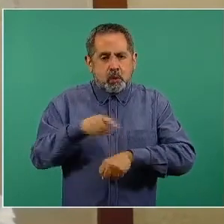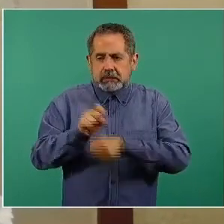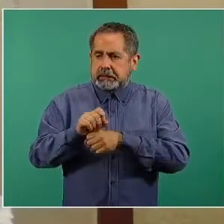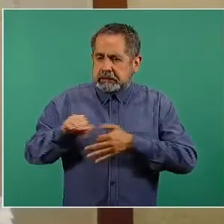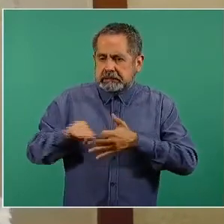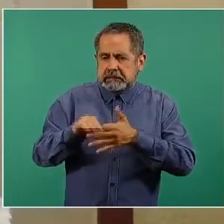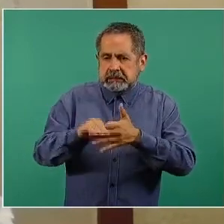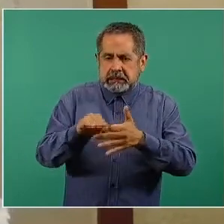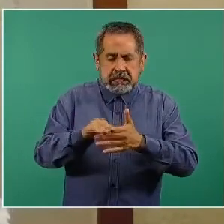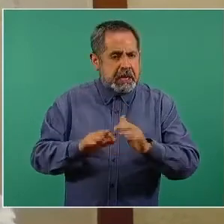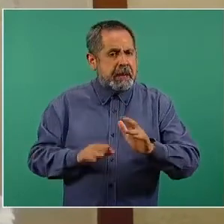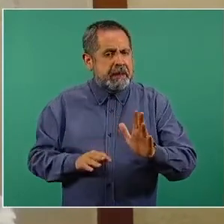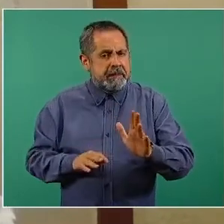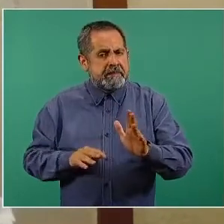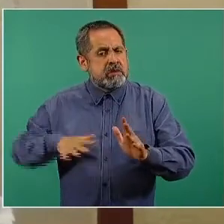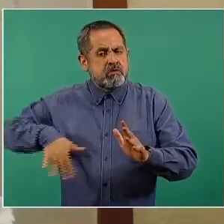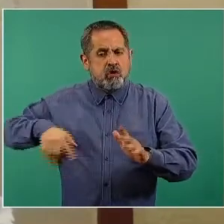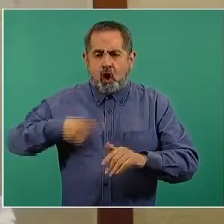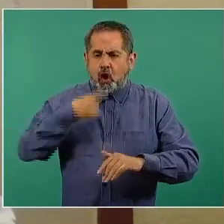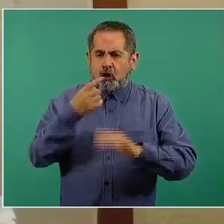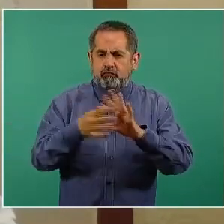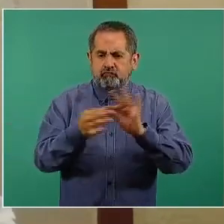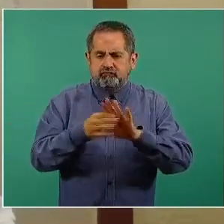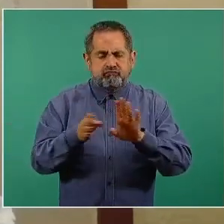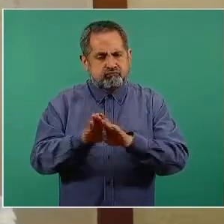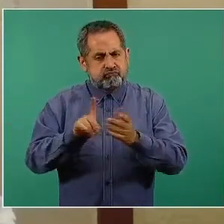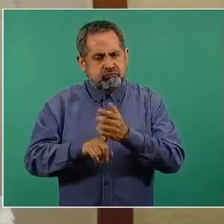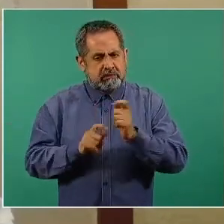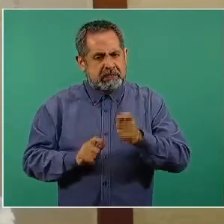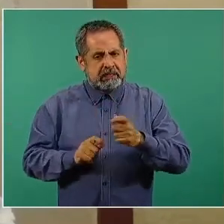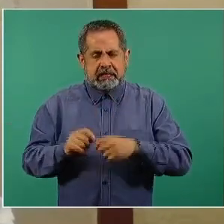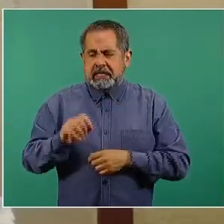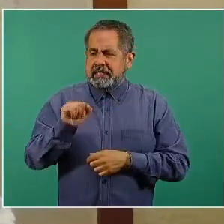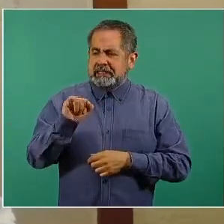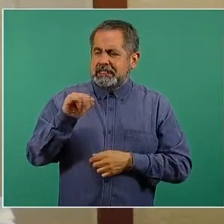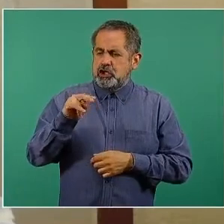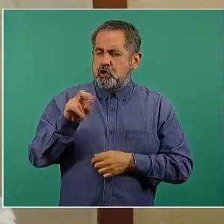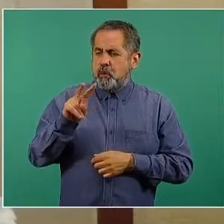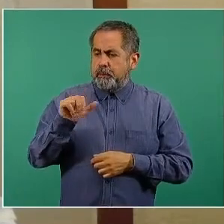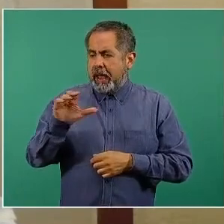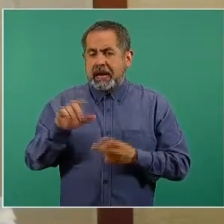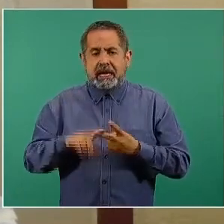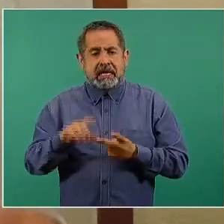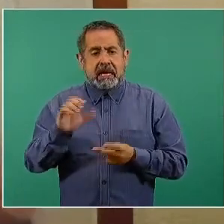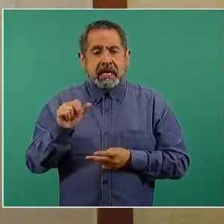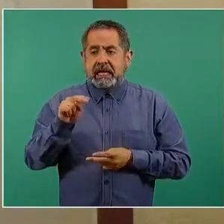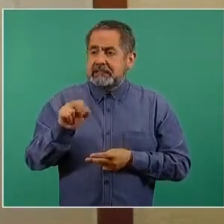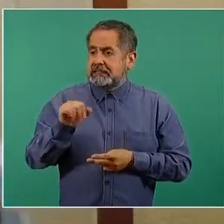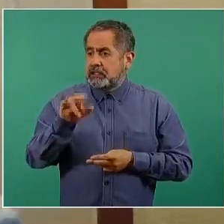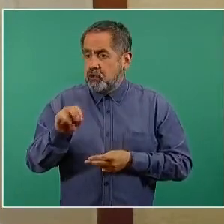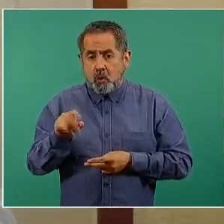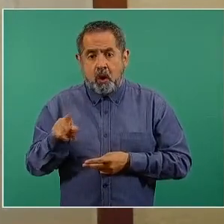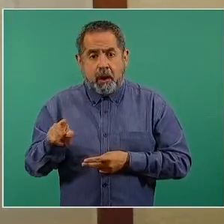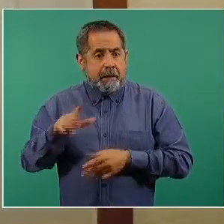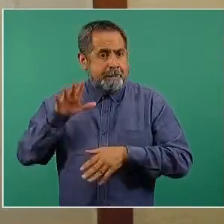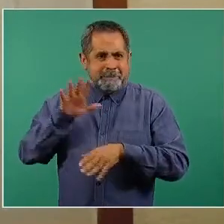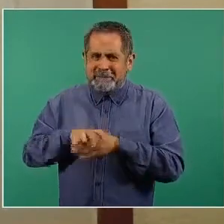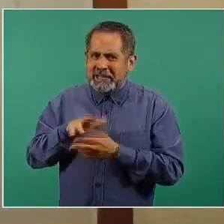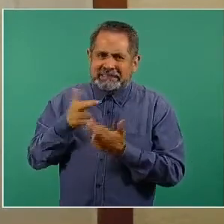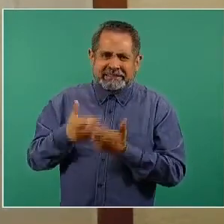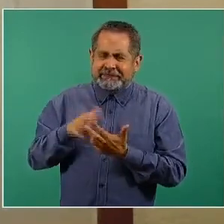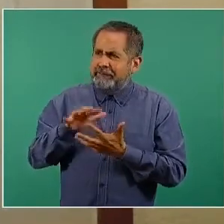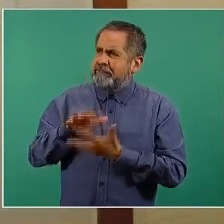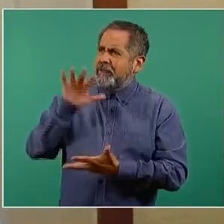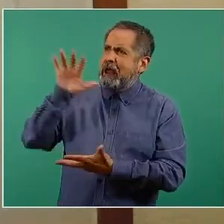pero como ya comentábamos con los casos de las vacunas Sinovac y Cancino, el hecho de que lleguen en grandes cantidades